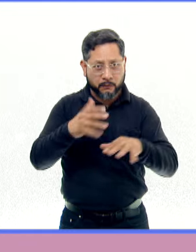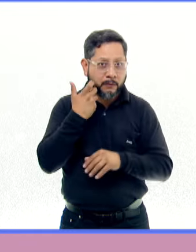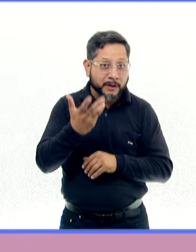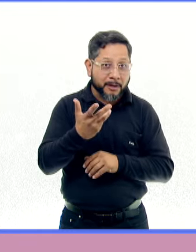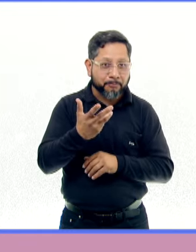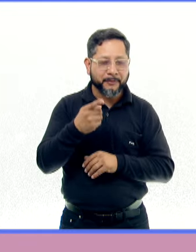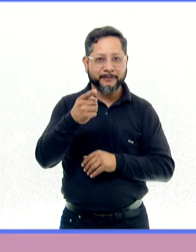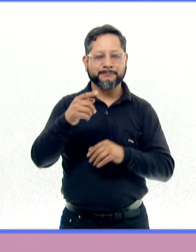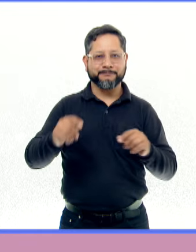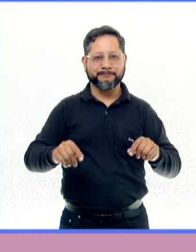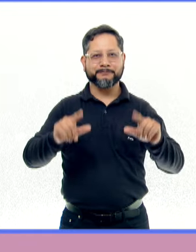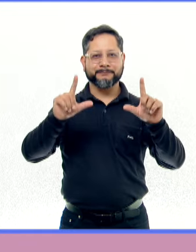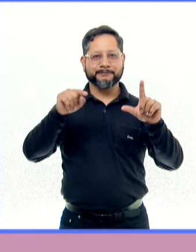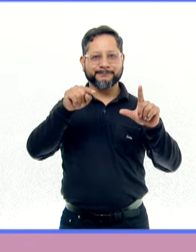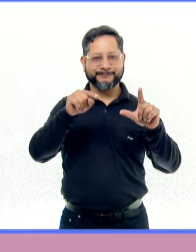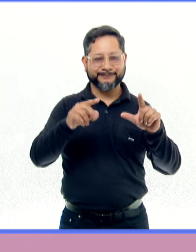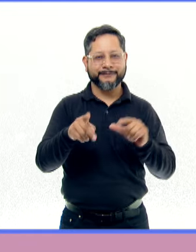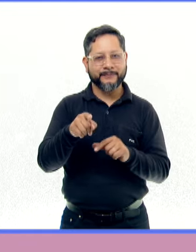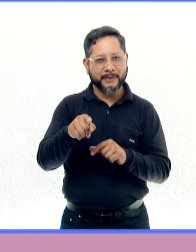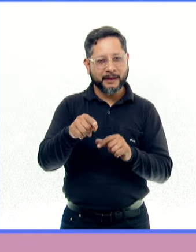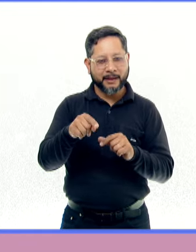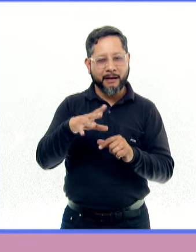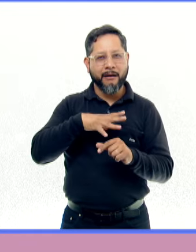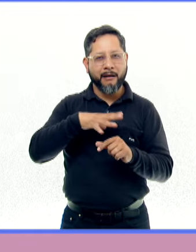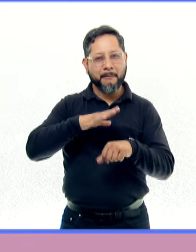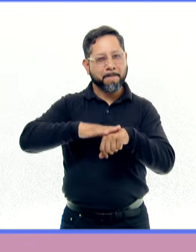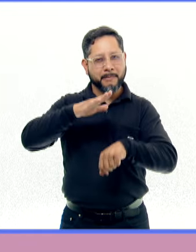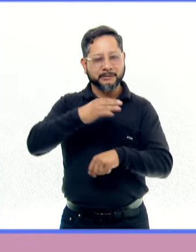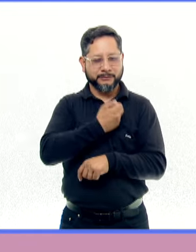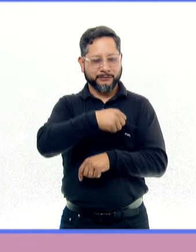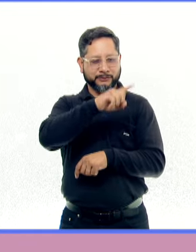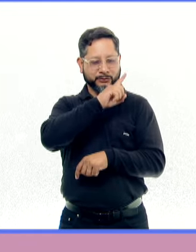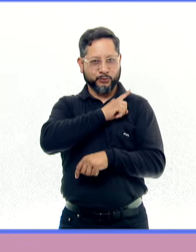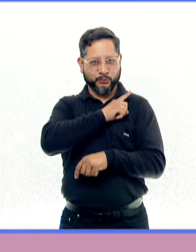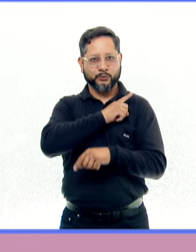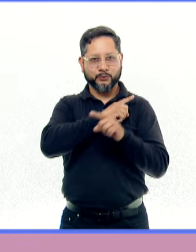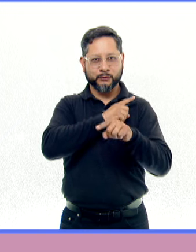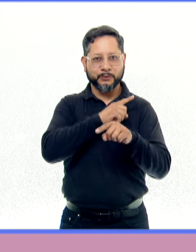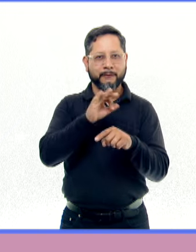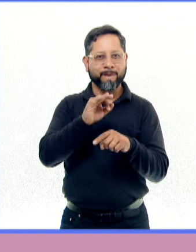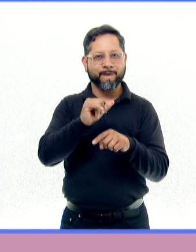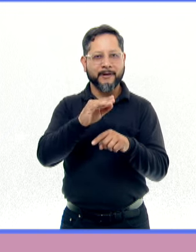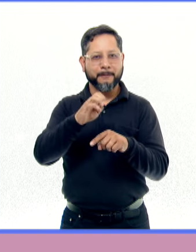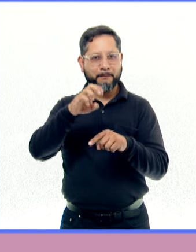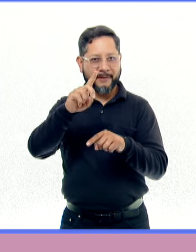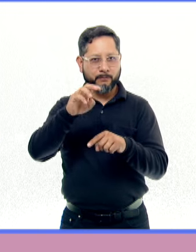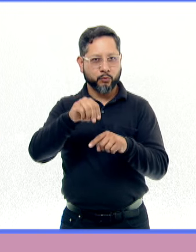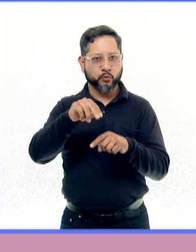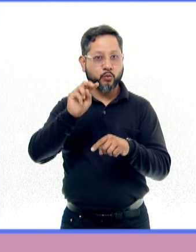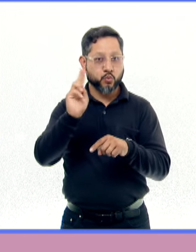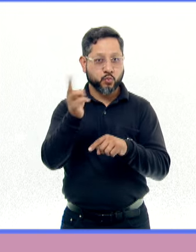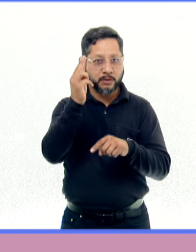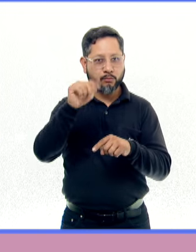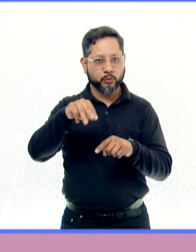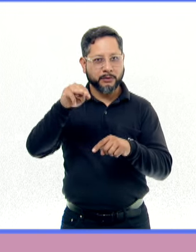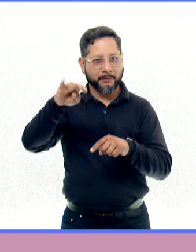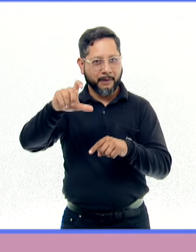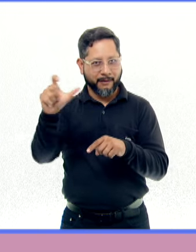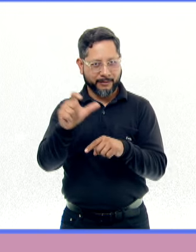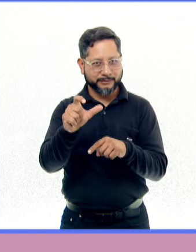visita la segunda edición de la revista digital Más Salud FACMED en masaludfacmed.unam.mx